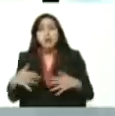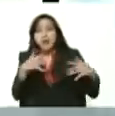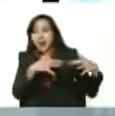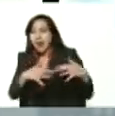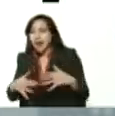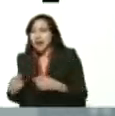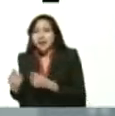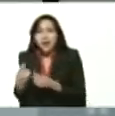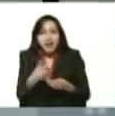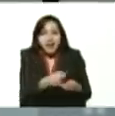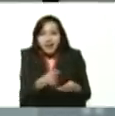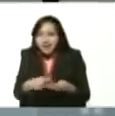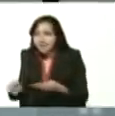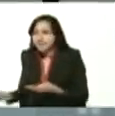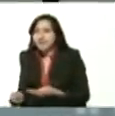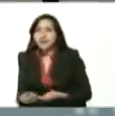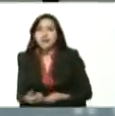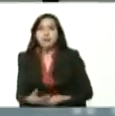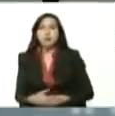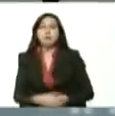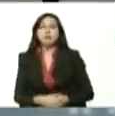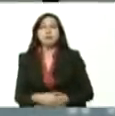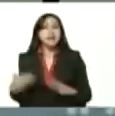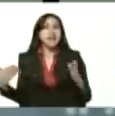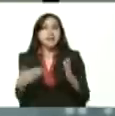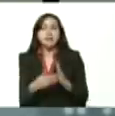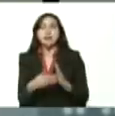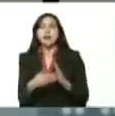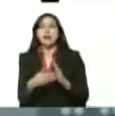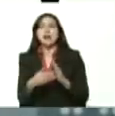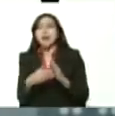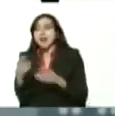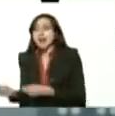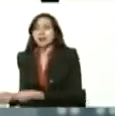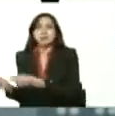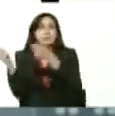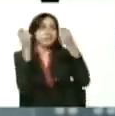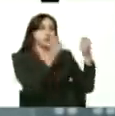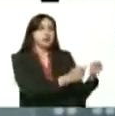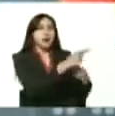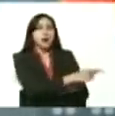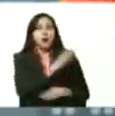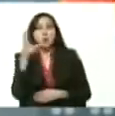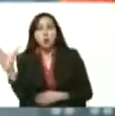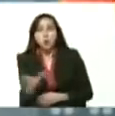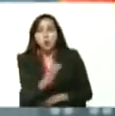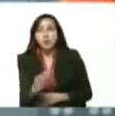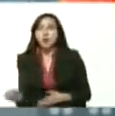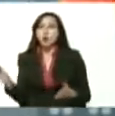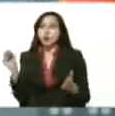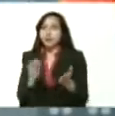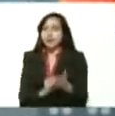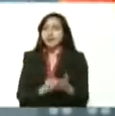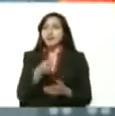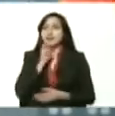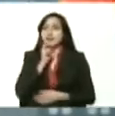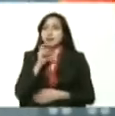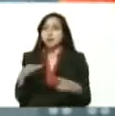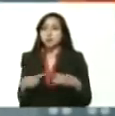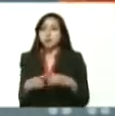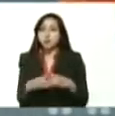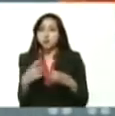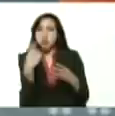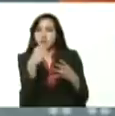efectivo, el efectivo que nos llevaban todas las mafias de Cúcuta y otras del sector del oro hacia